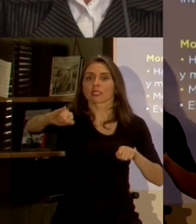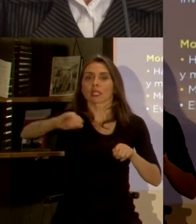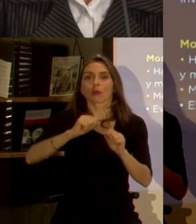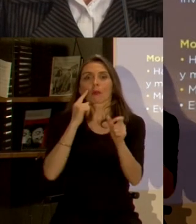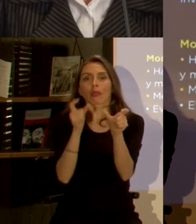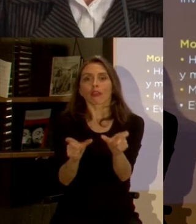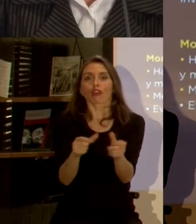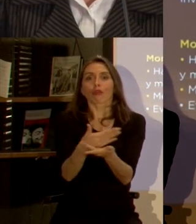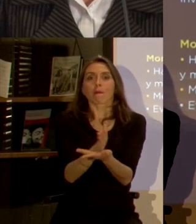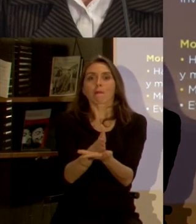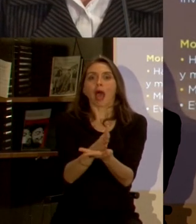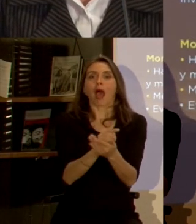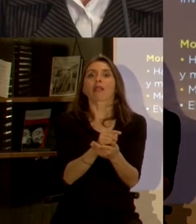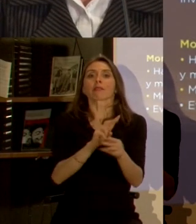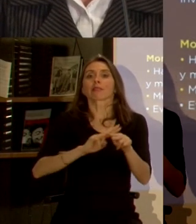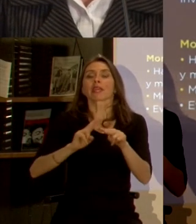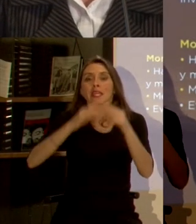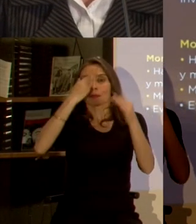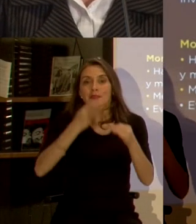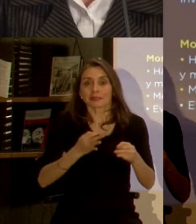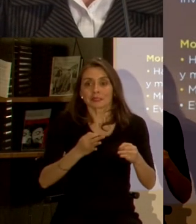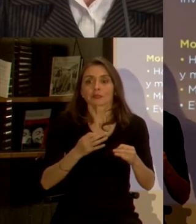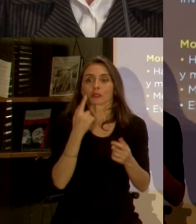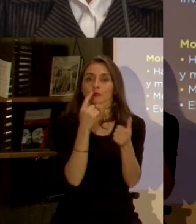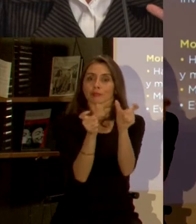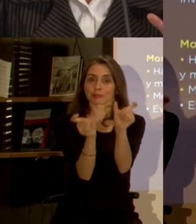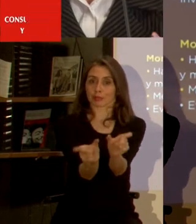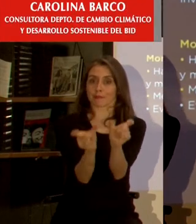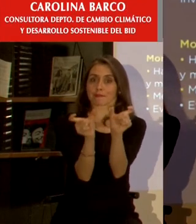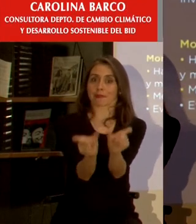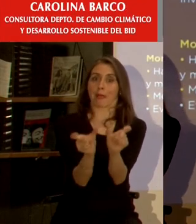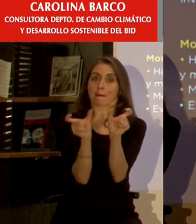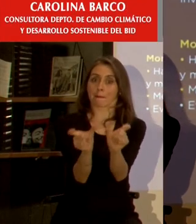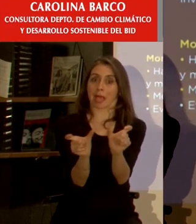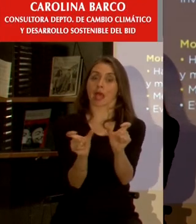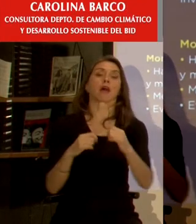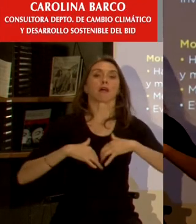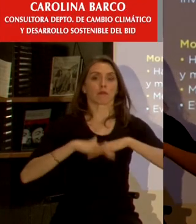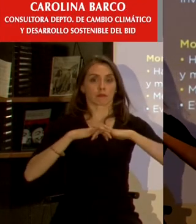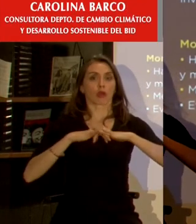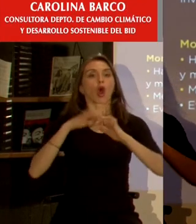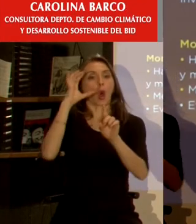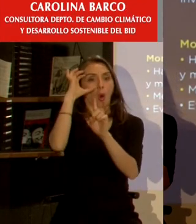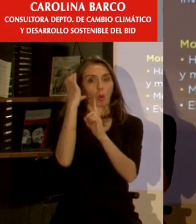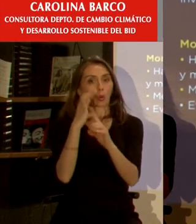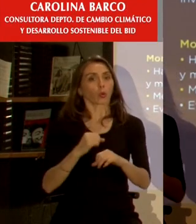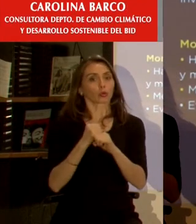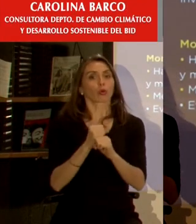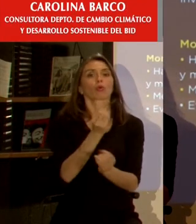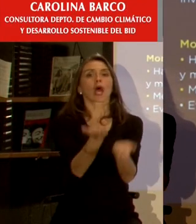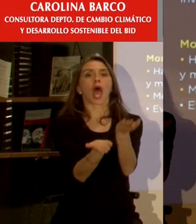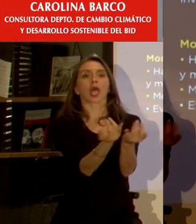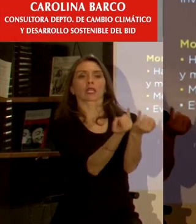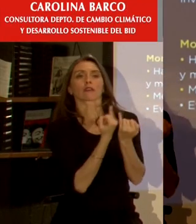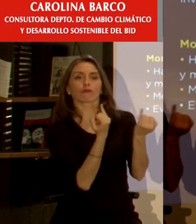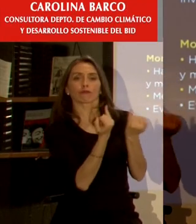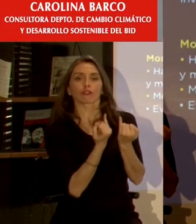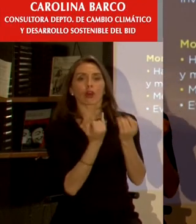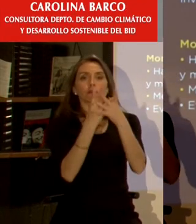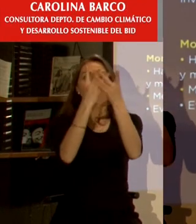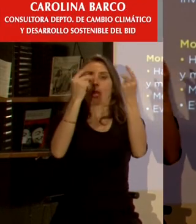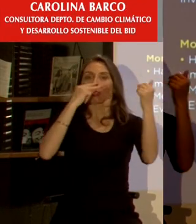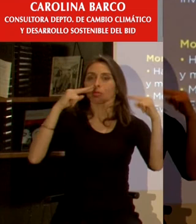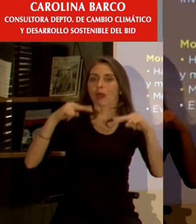consideramos que fortalecer el monitoreo permitía fortalecer la cultura rendición de cuentas fomentaba la